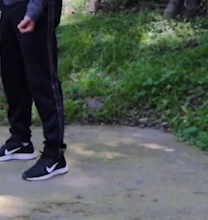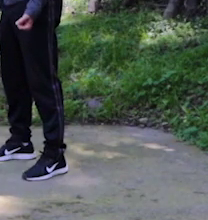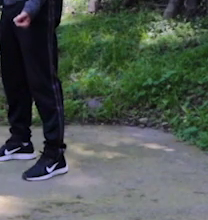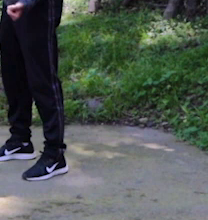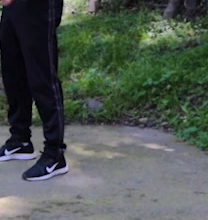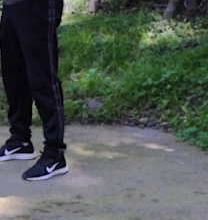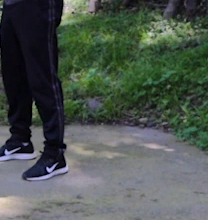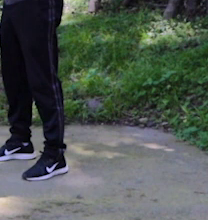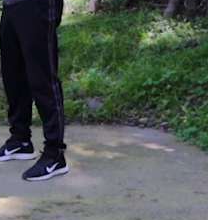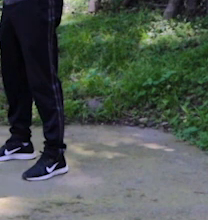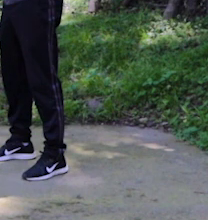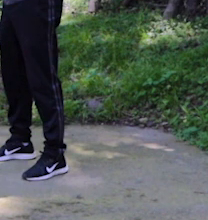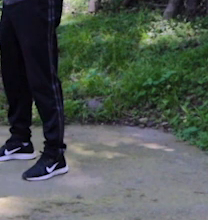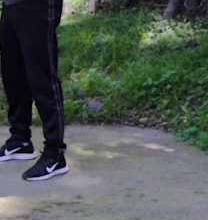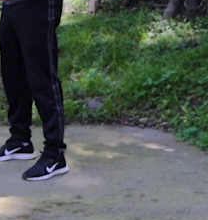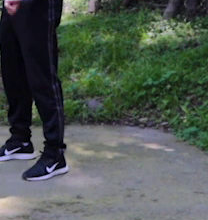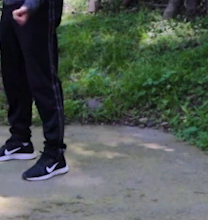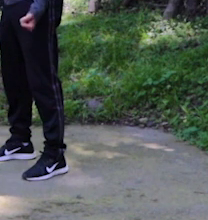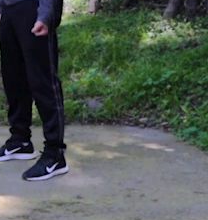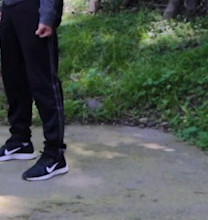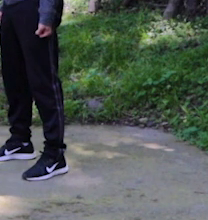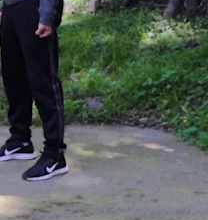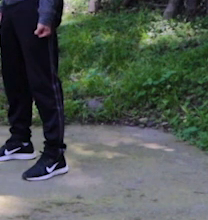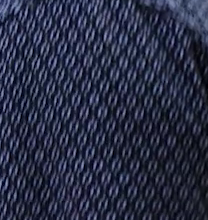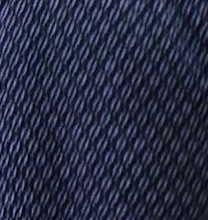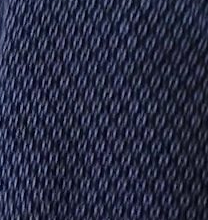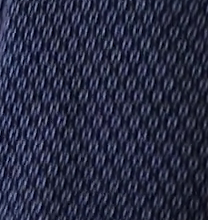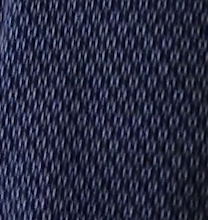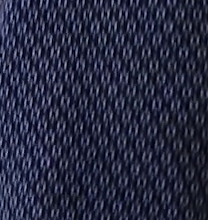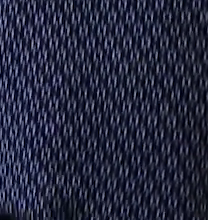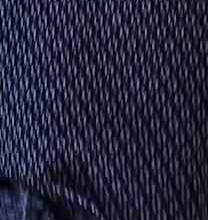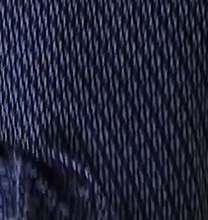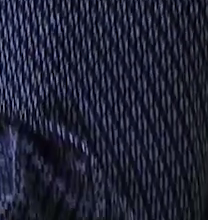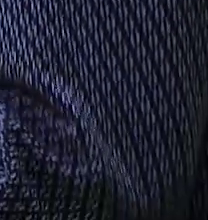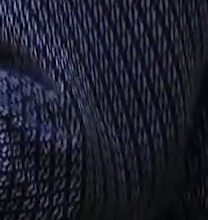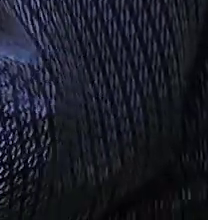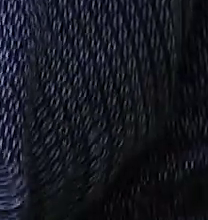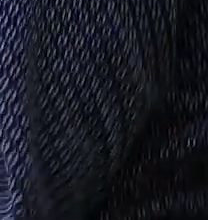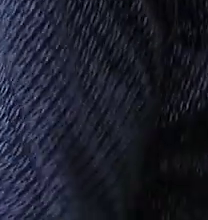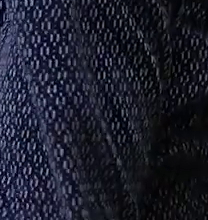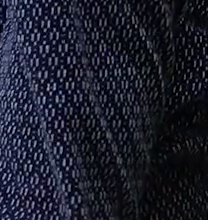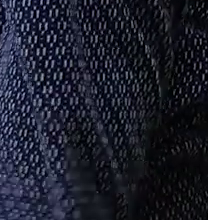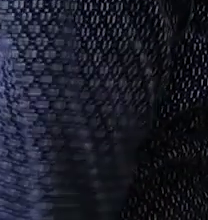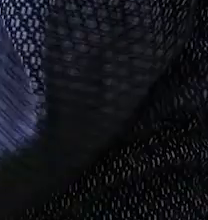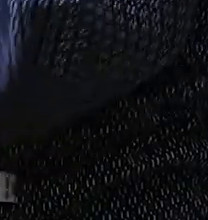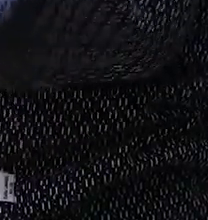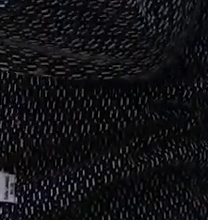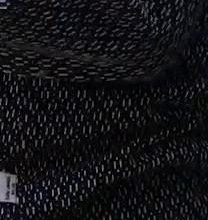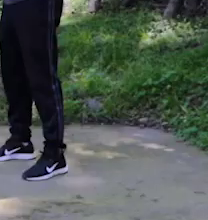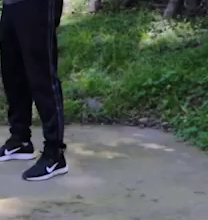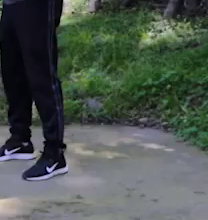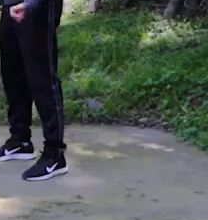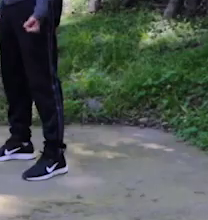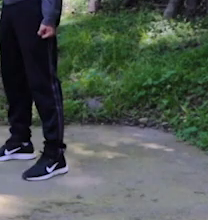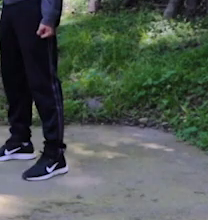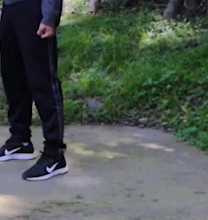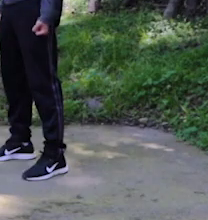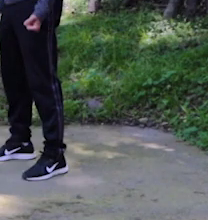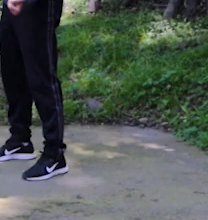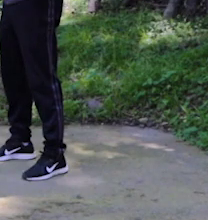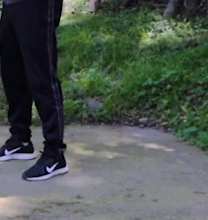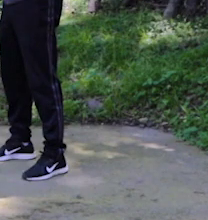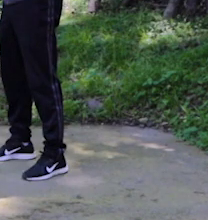cuerpo y vamos a hacer la flexión a 90 grados. Bajamos. Flexionamos. Exacto. Muy bien, Jair. Así,